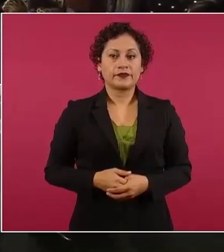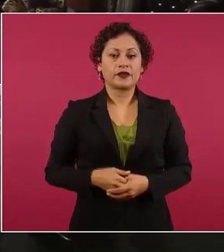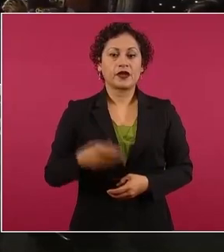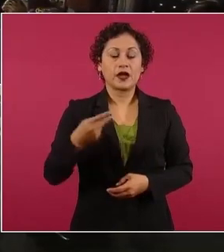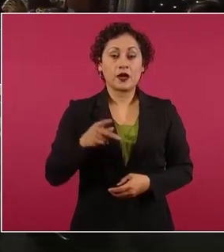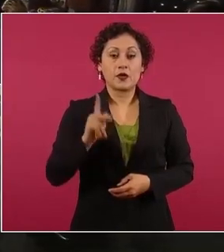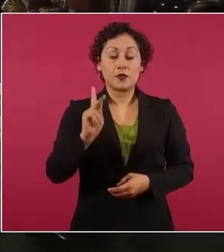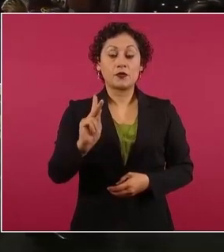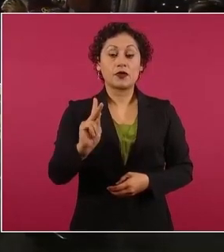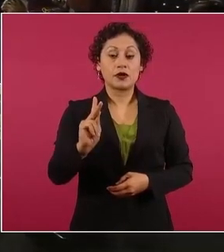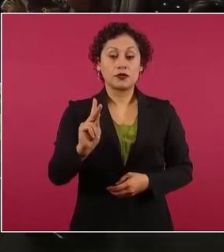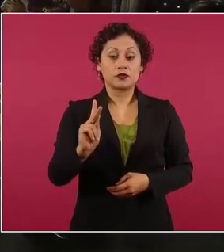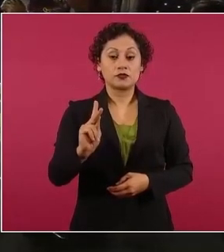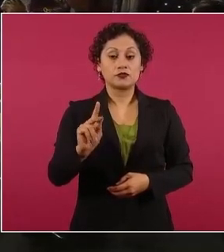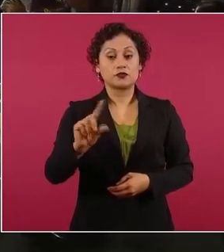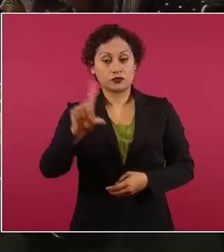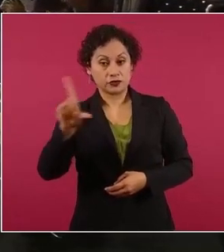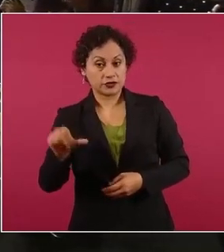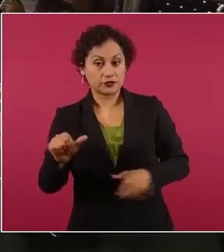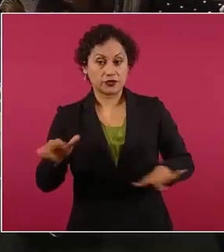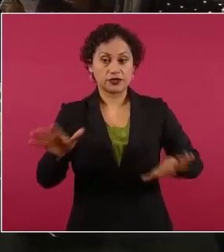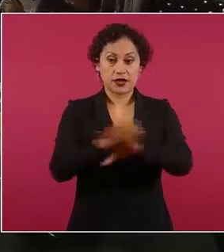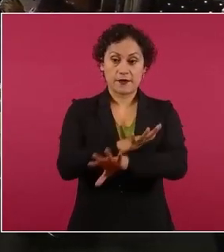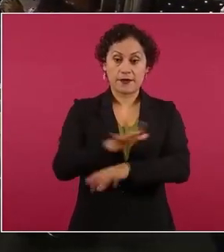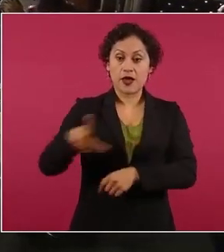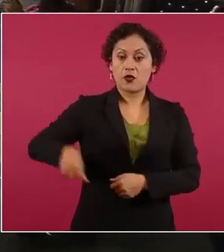otro gobierno del mismo partido